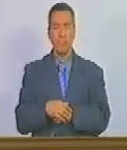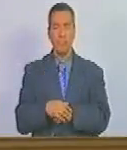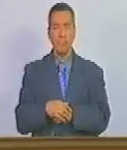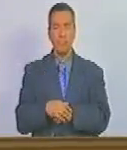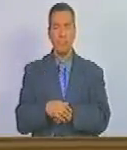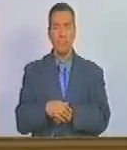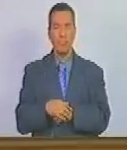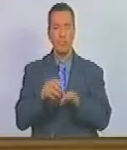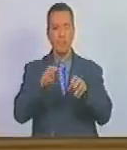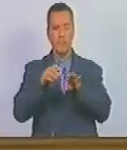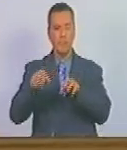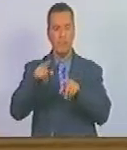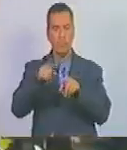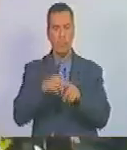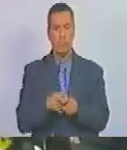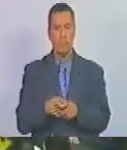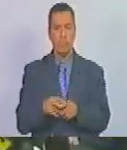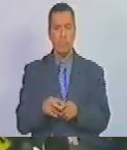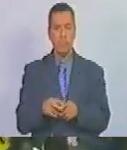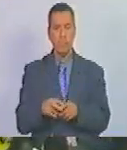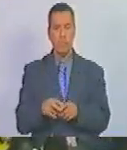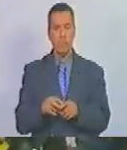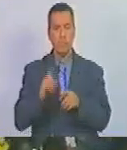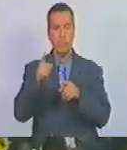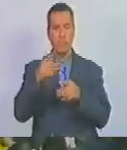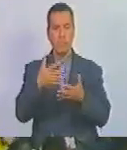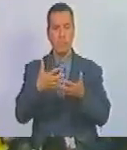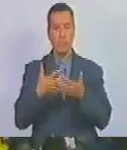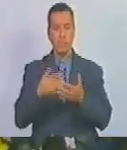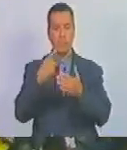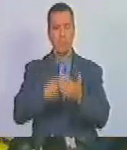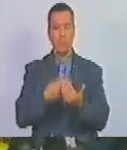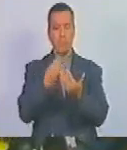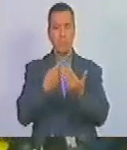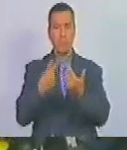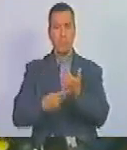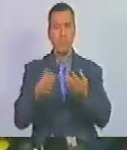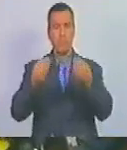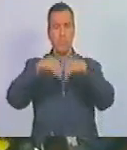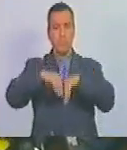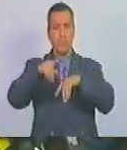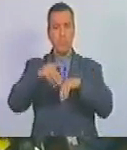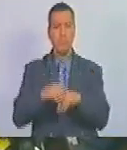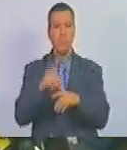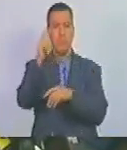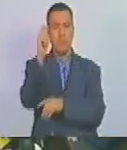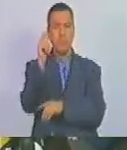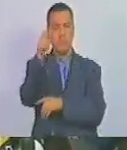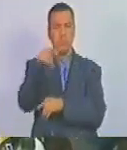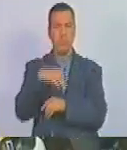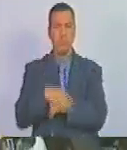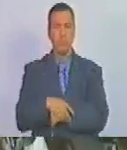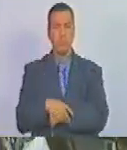a la secretaria que nos hace entrega aquí el proyecto de acuerdo diputado